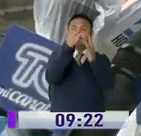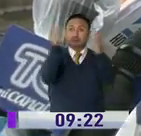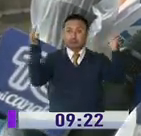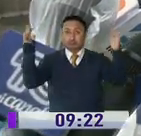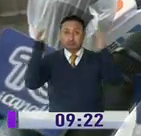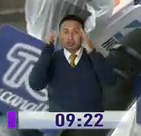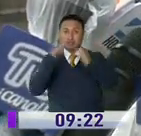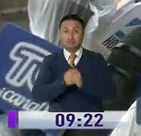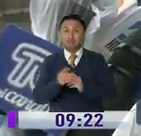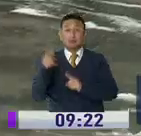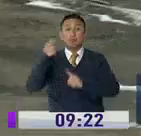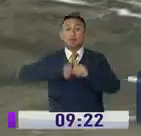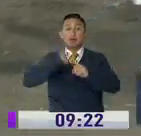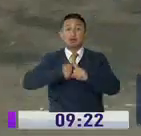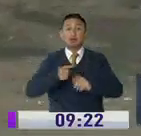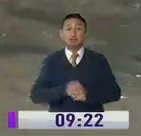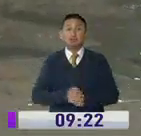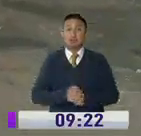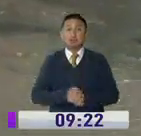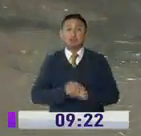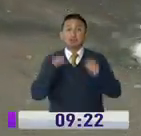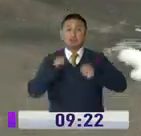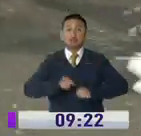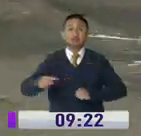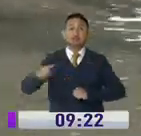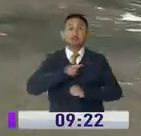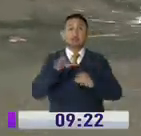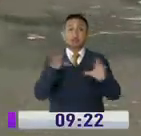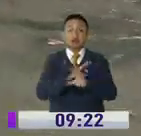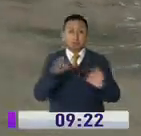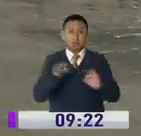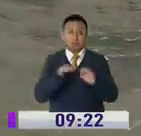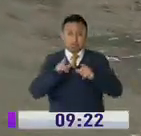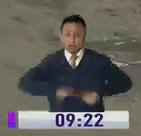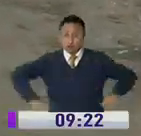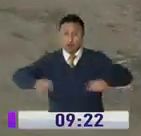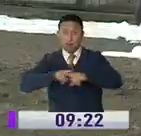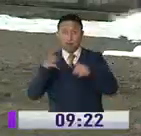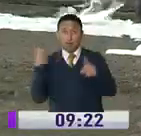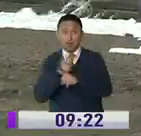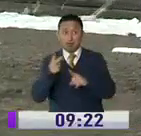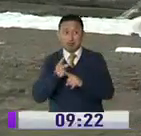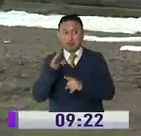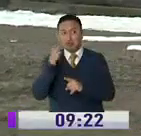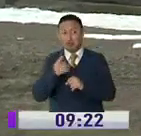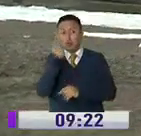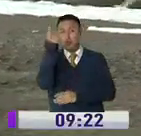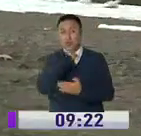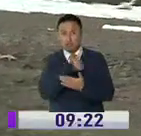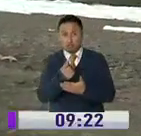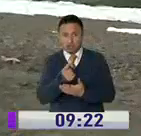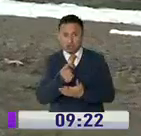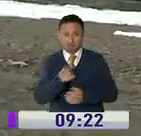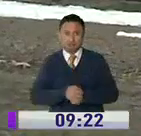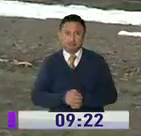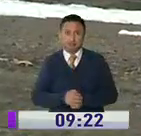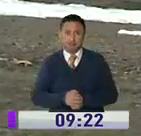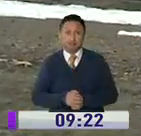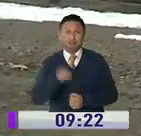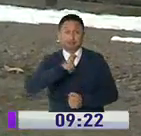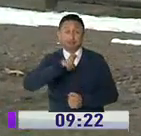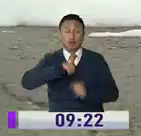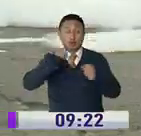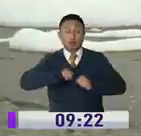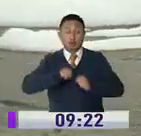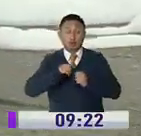parques, mercados. Se pretende realizar la desinfección de los puntos críticos al menos cada semana, esto para